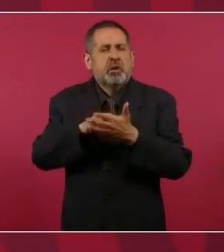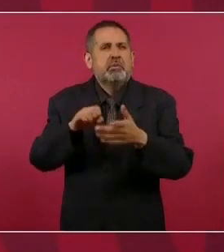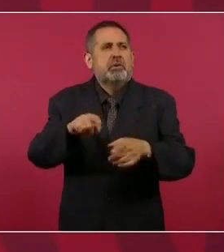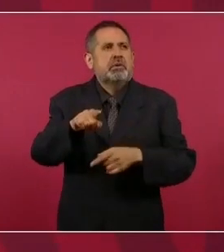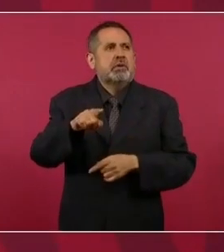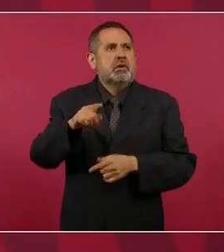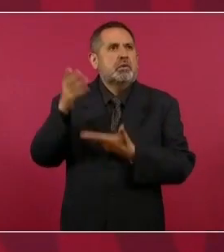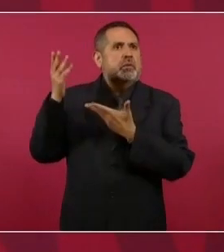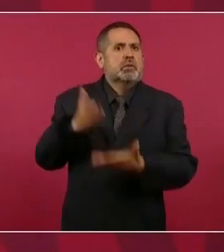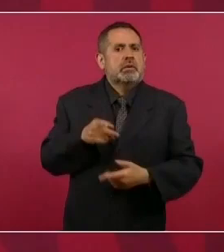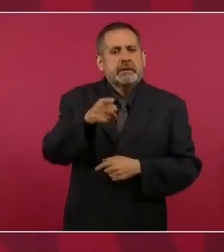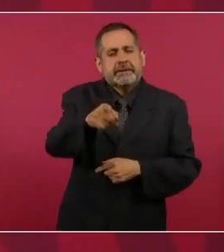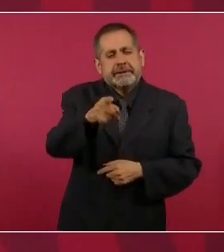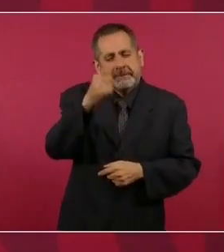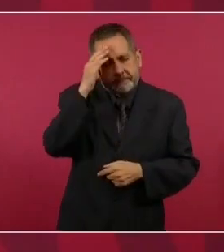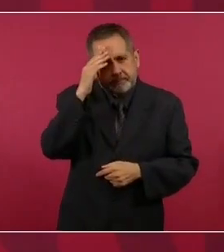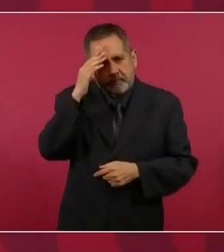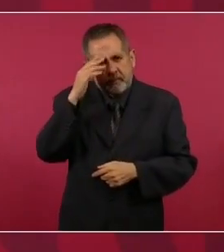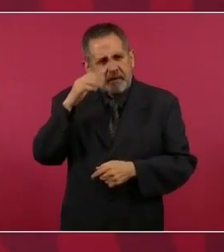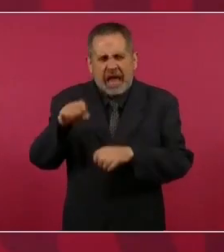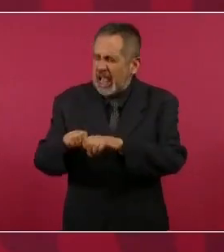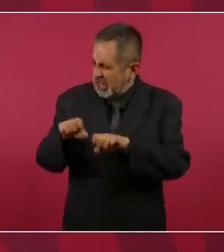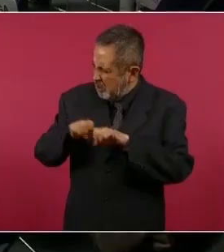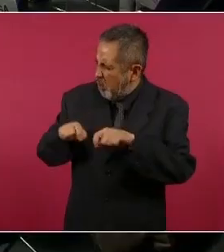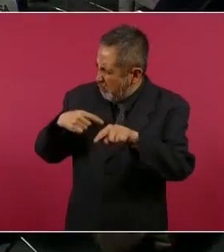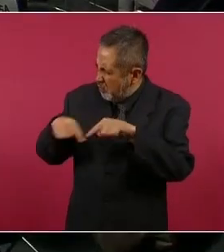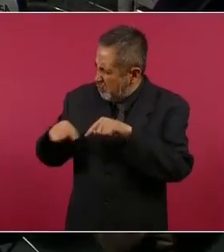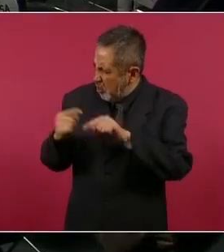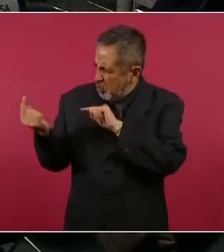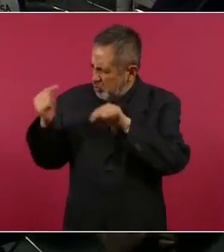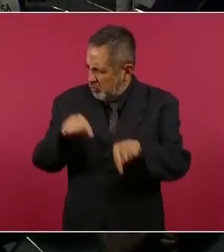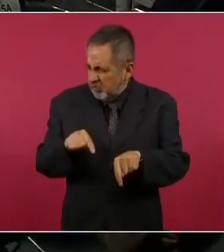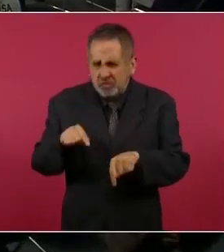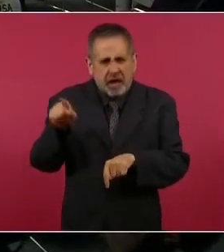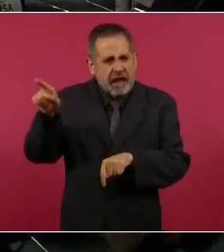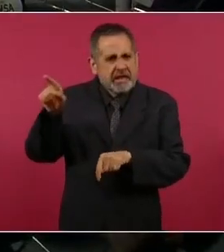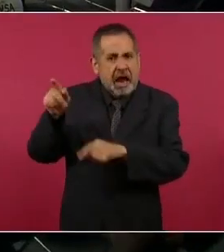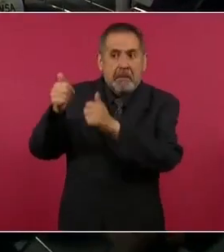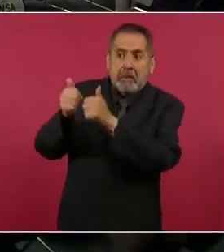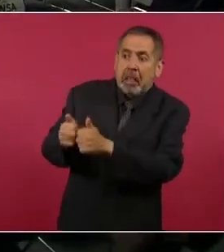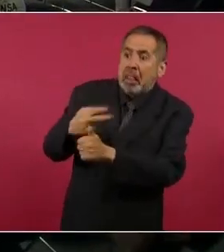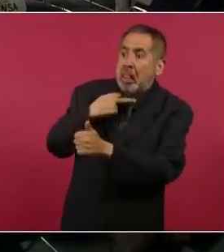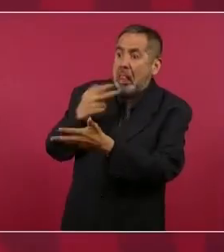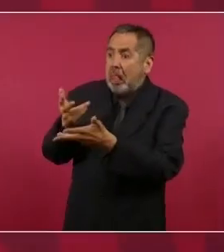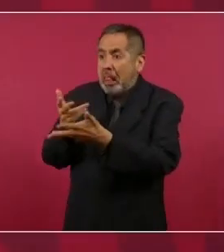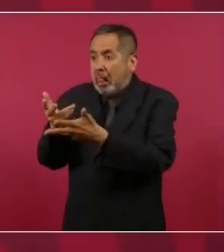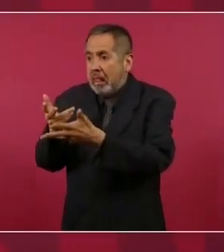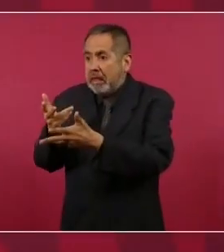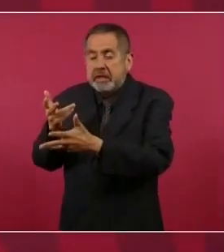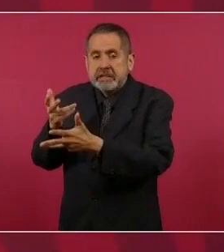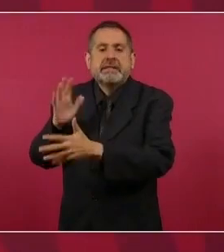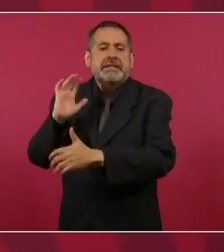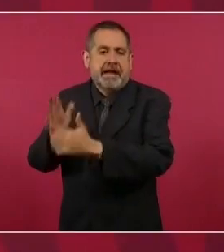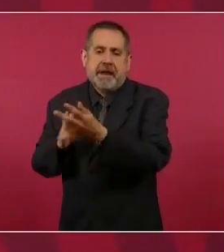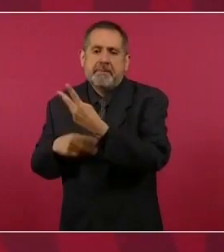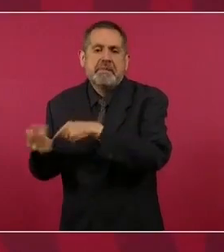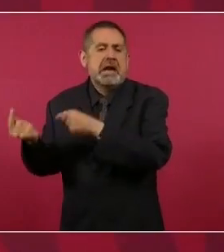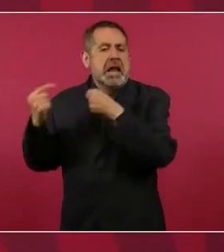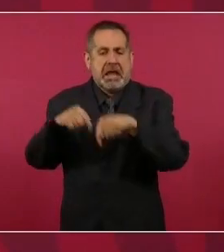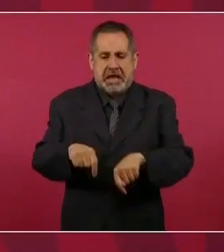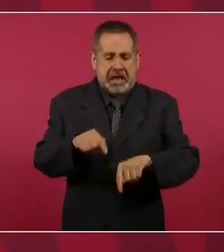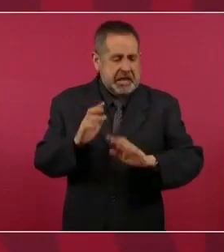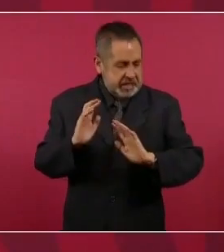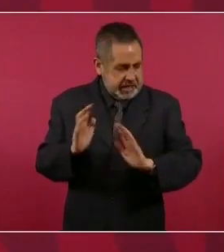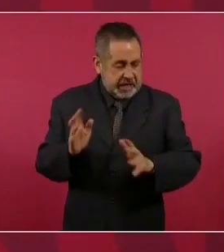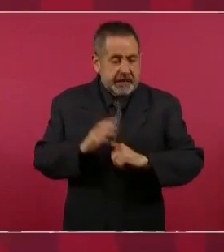llegó el equipo de fútbol que estaba allá y está utilizando las